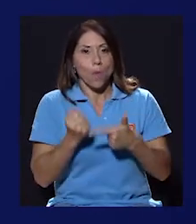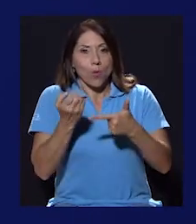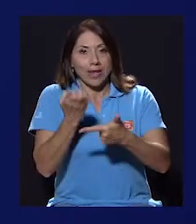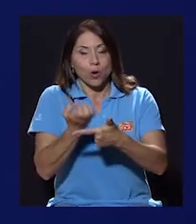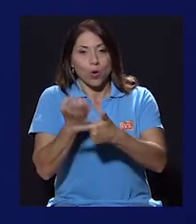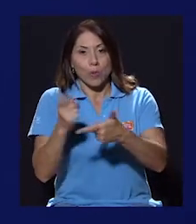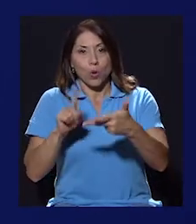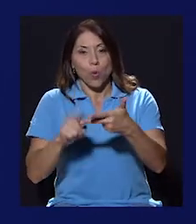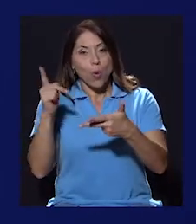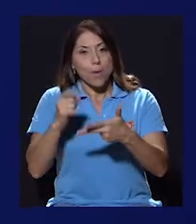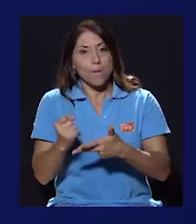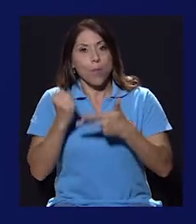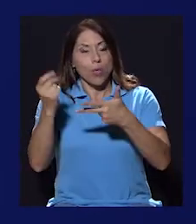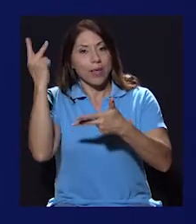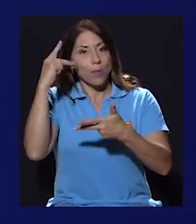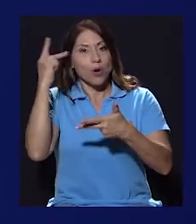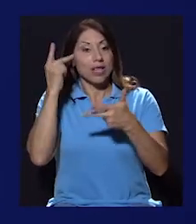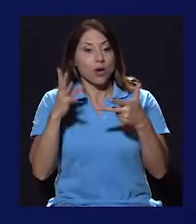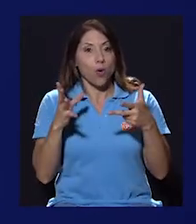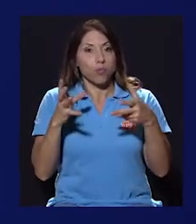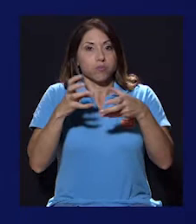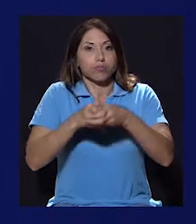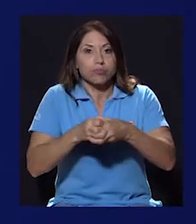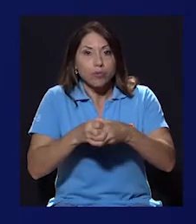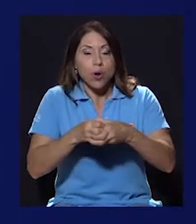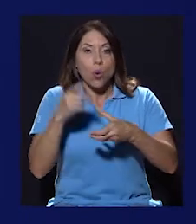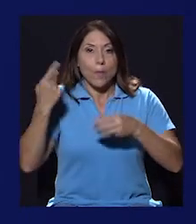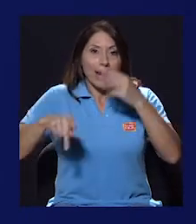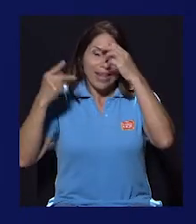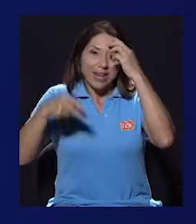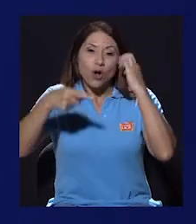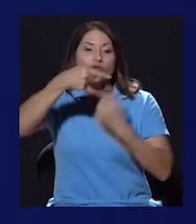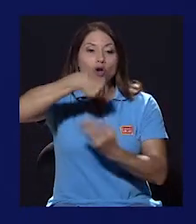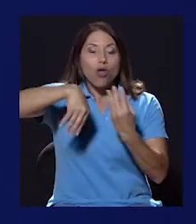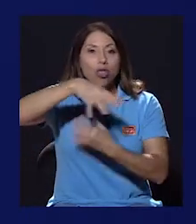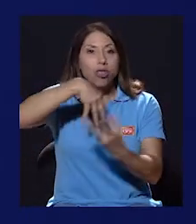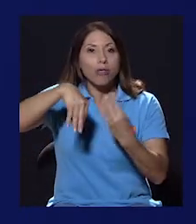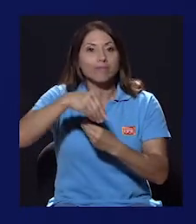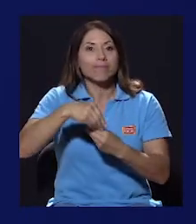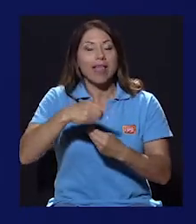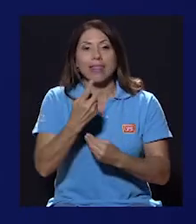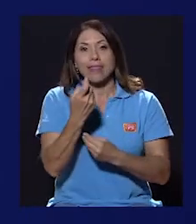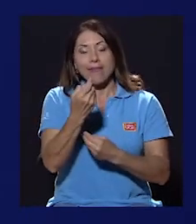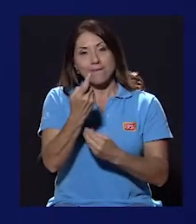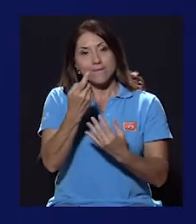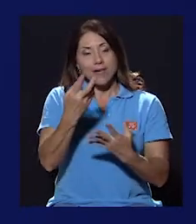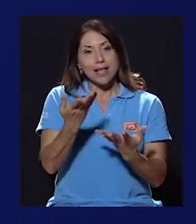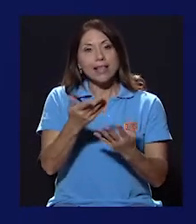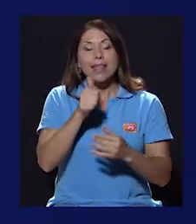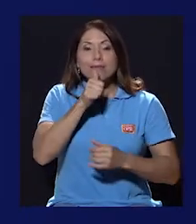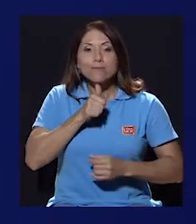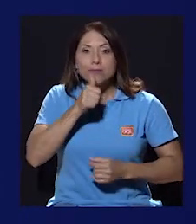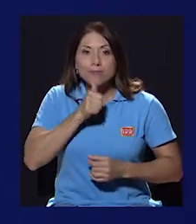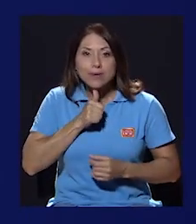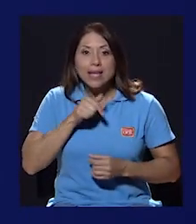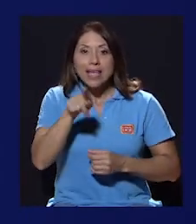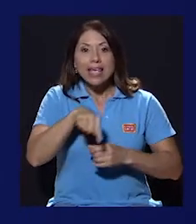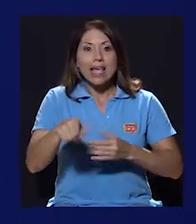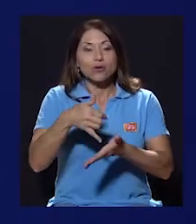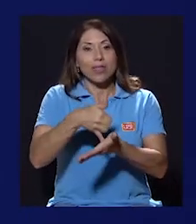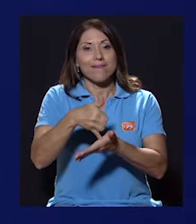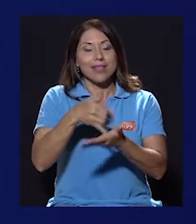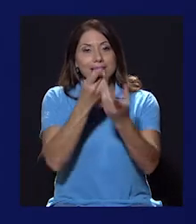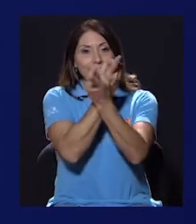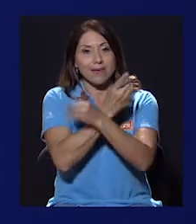poder económico y el poder político constituye un peligroso cóctel de intolerancia que socava las bases mismas de la